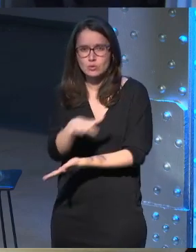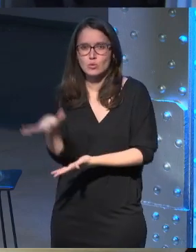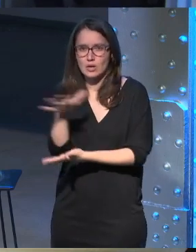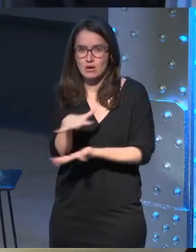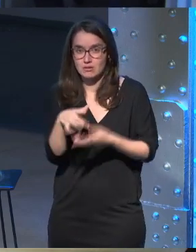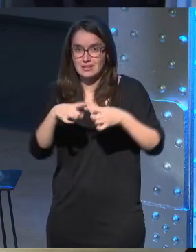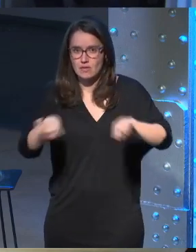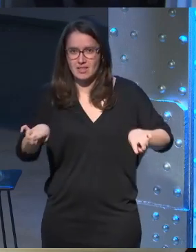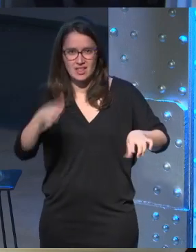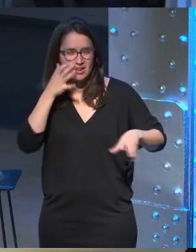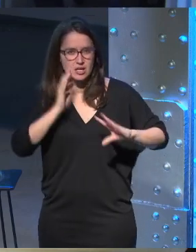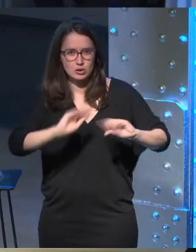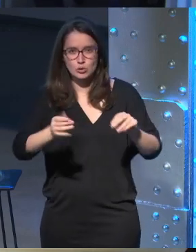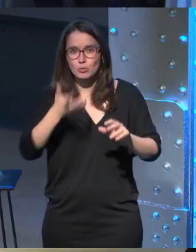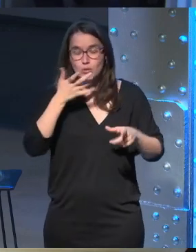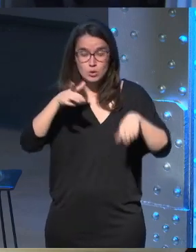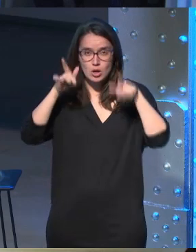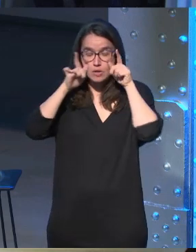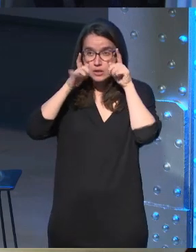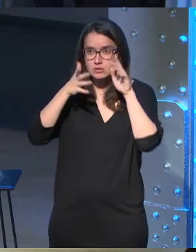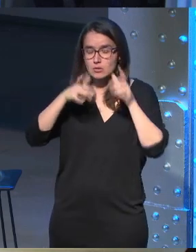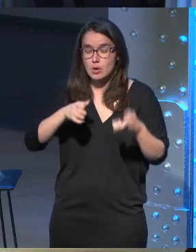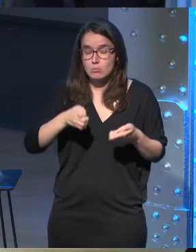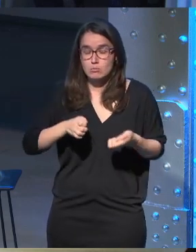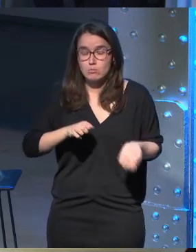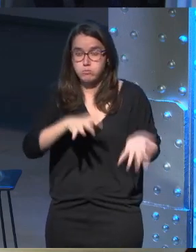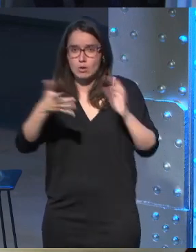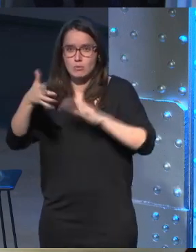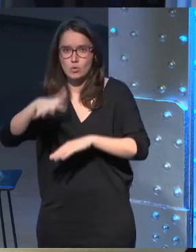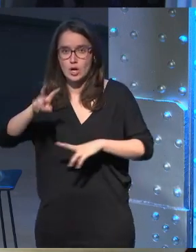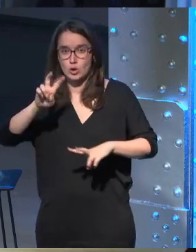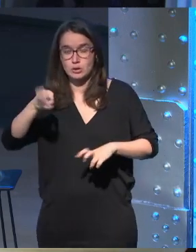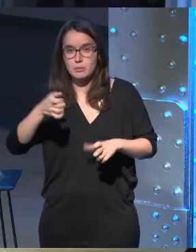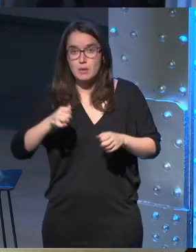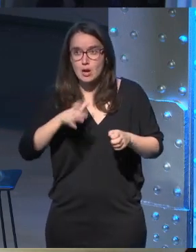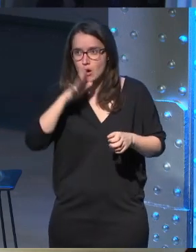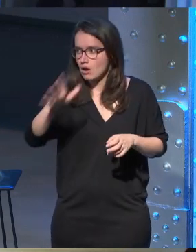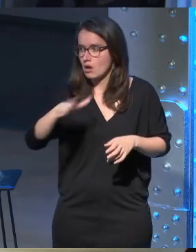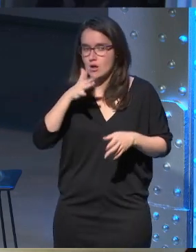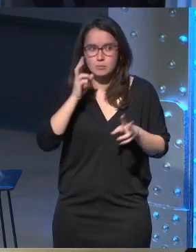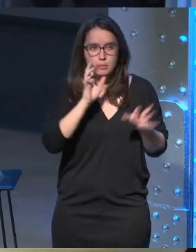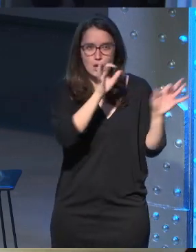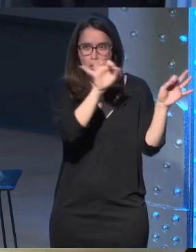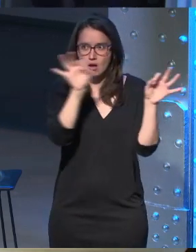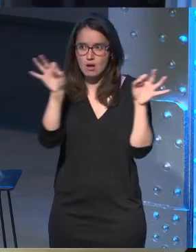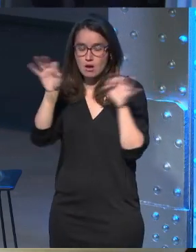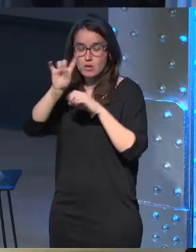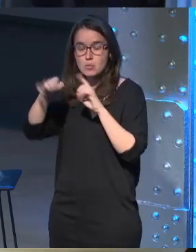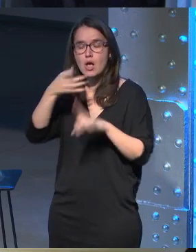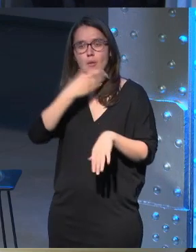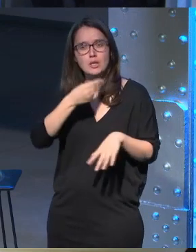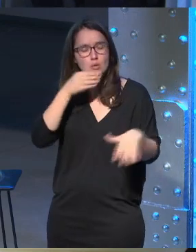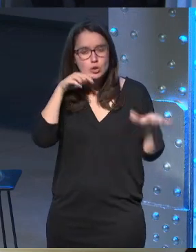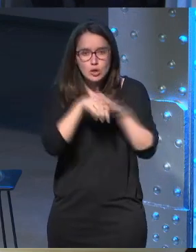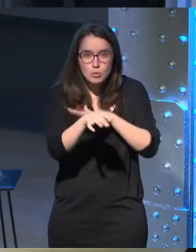distinto de su realidad nos ponemos las gafas y estamos en otro lugar que nos sorprende primero miramos alrededor luego vemos ¡oh! el estéreo que bonito la